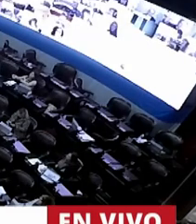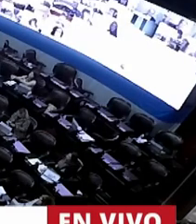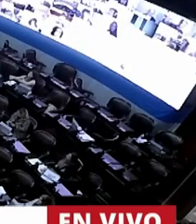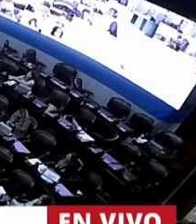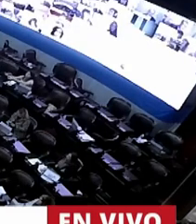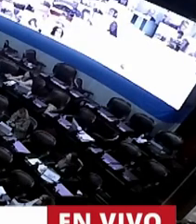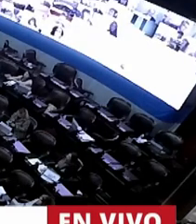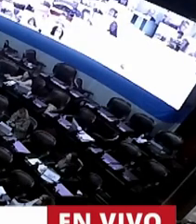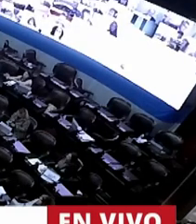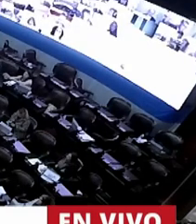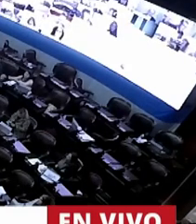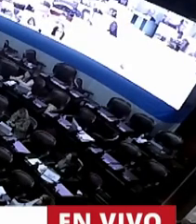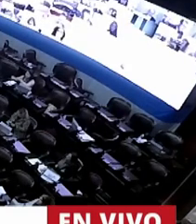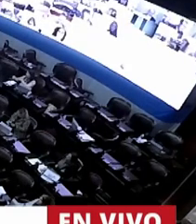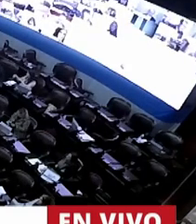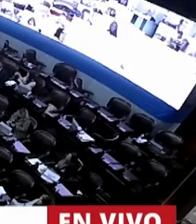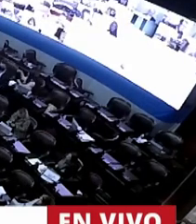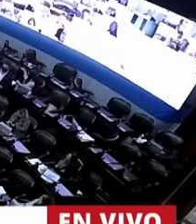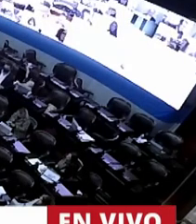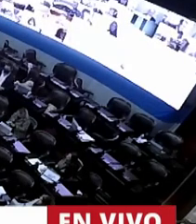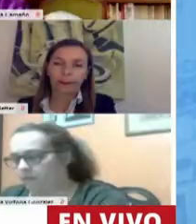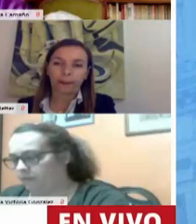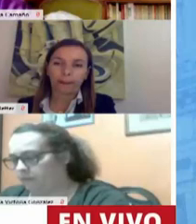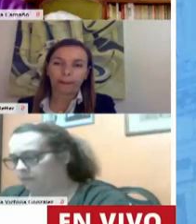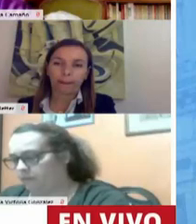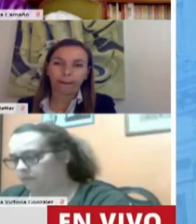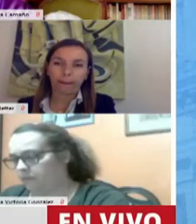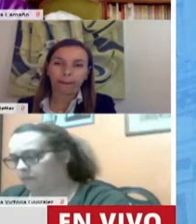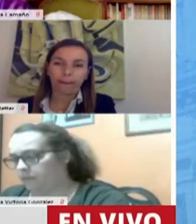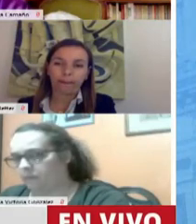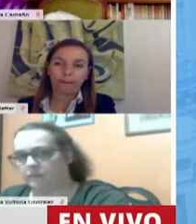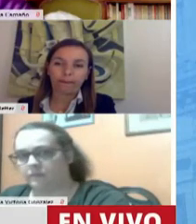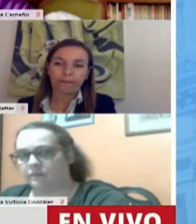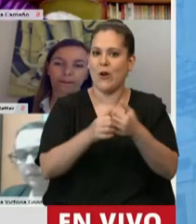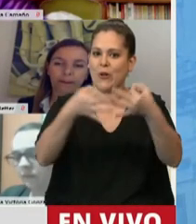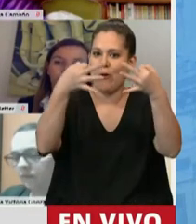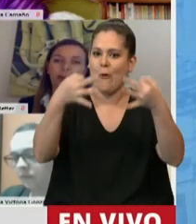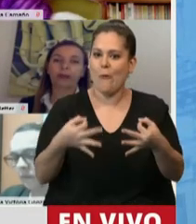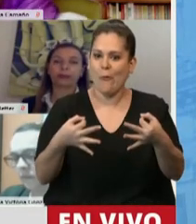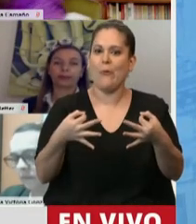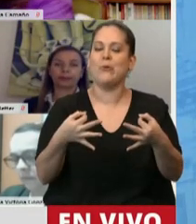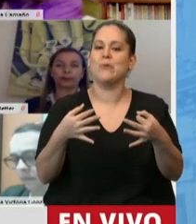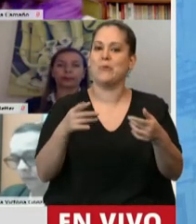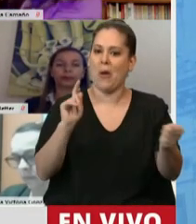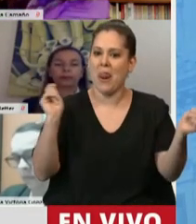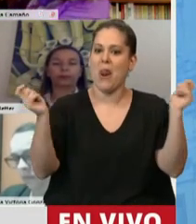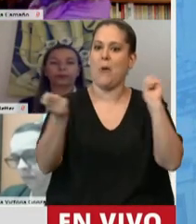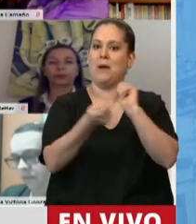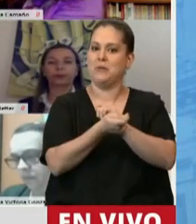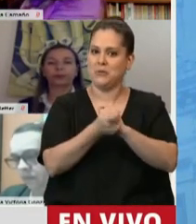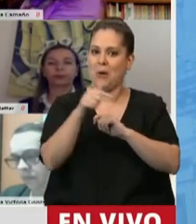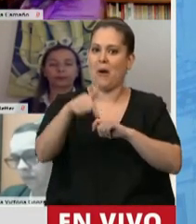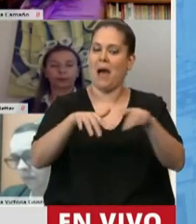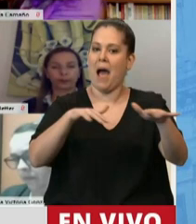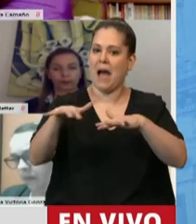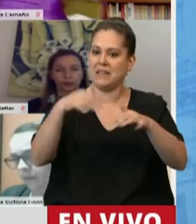señora presidenta hacía mención a que estamos en un momento histórico en el cual la tecnología precisamente la innovación atraviesan todas las áreas y las